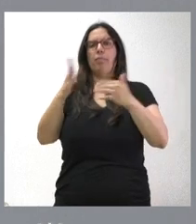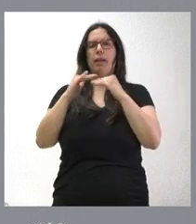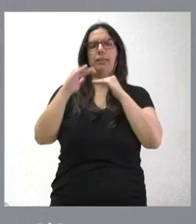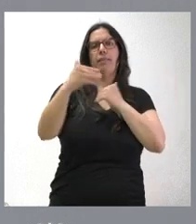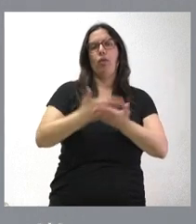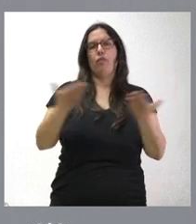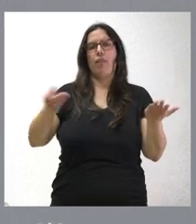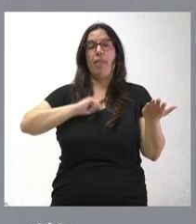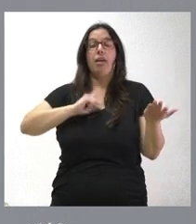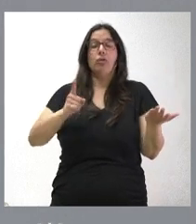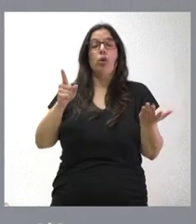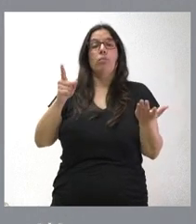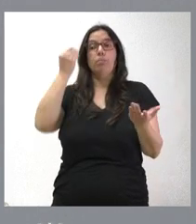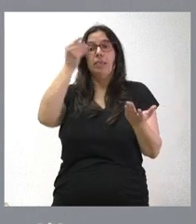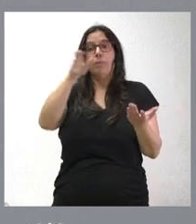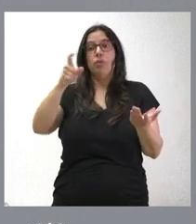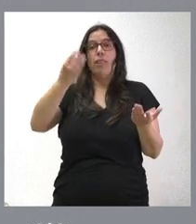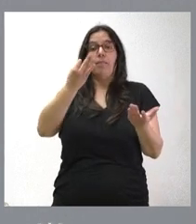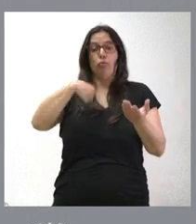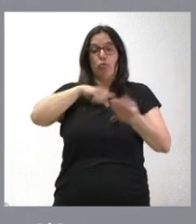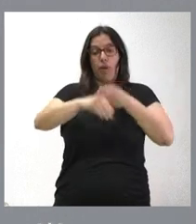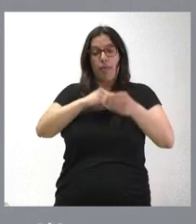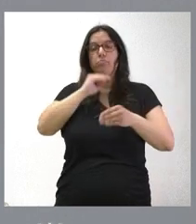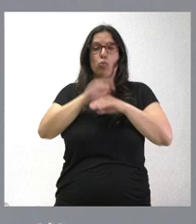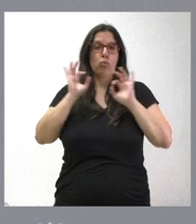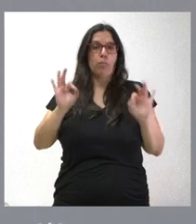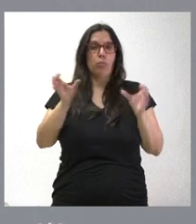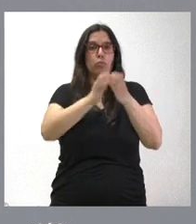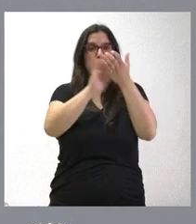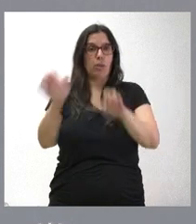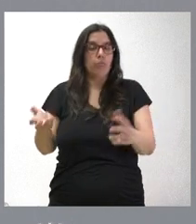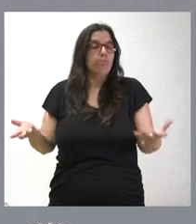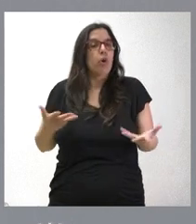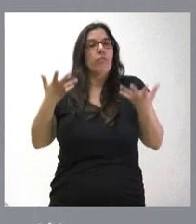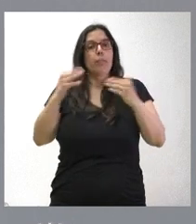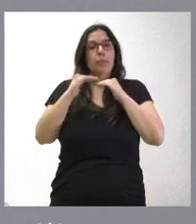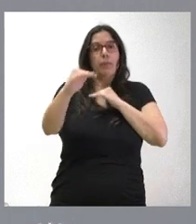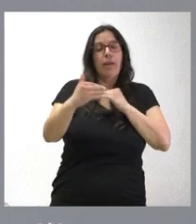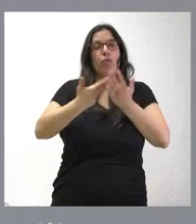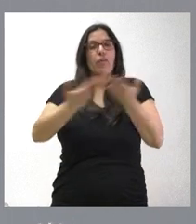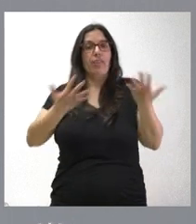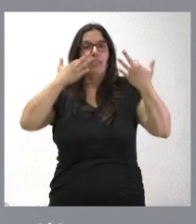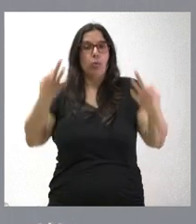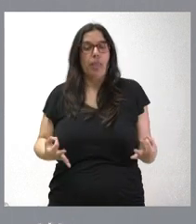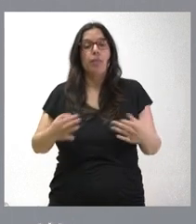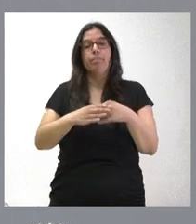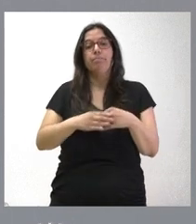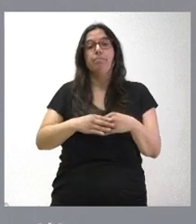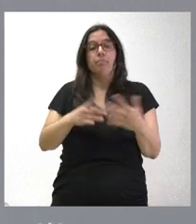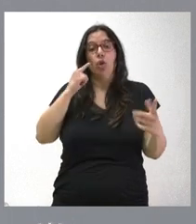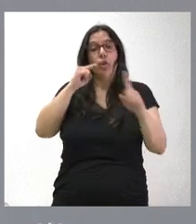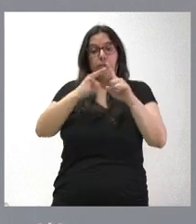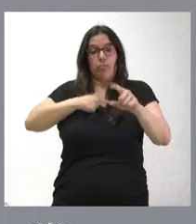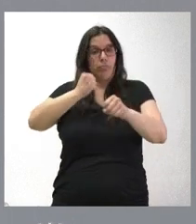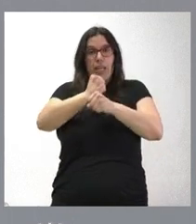confianza. Eso es lo que se espera de nosotros y eso es lo que hacemos desde la Junta de Castilla y León, ofrecer estabilidad, confianza y seguridad. Estamos aquí para trabajar